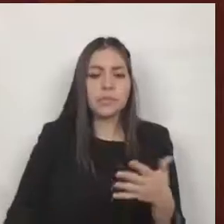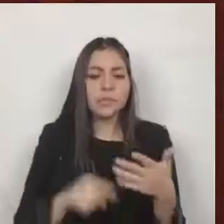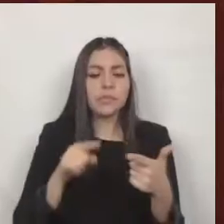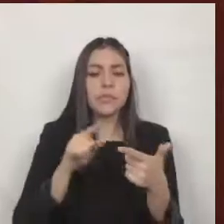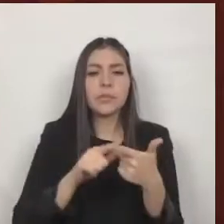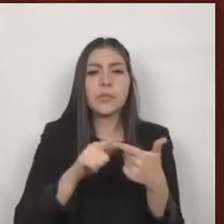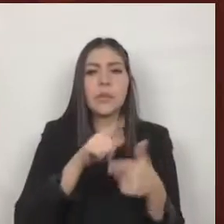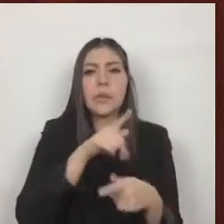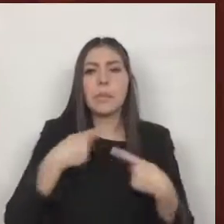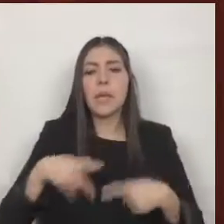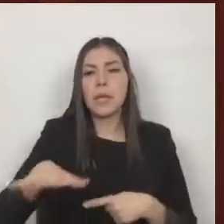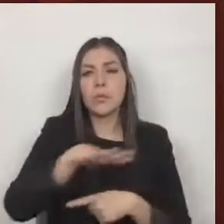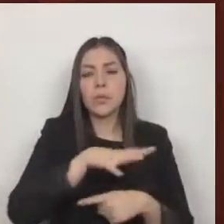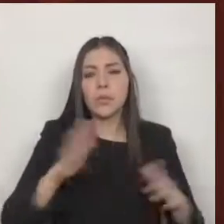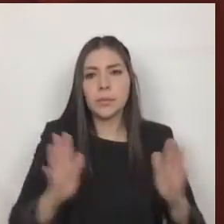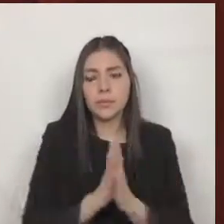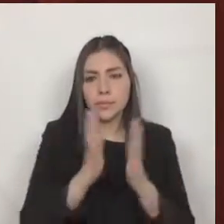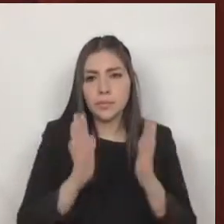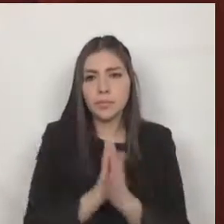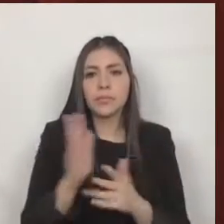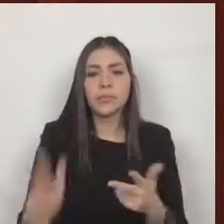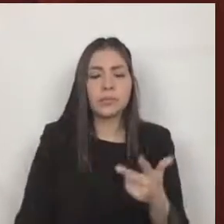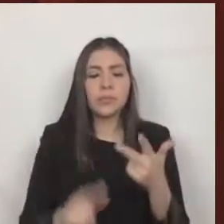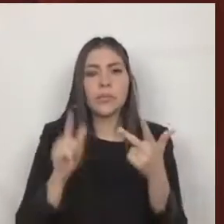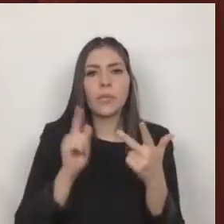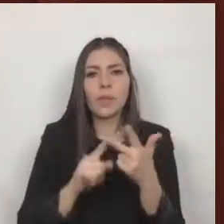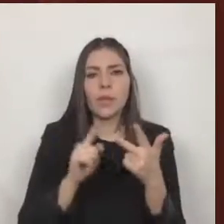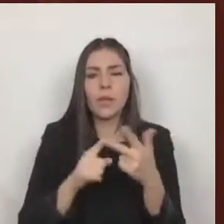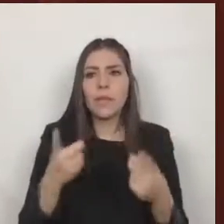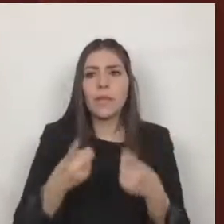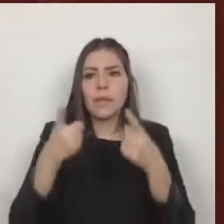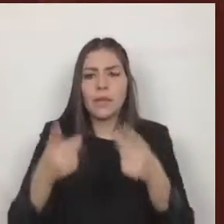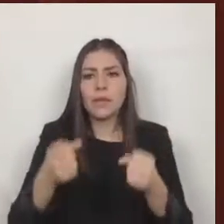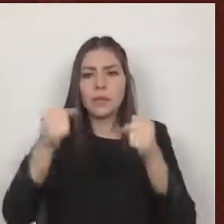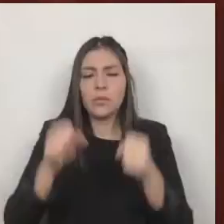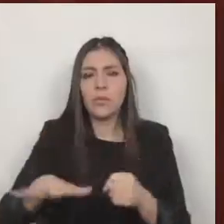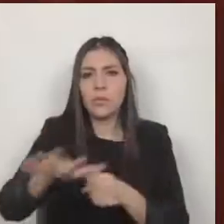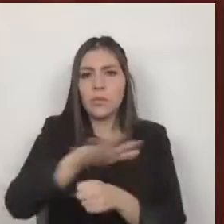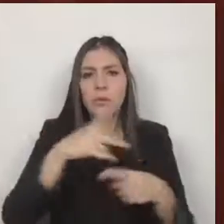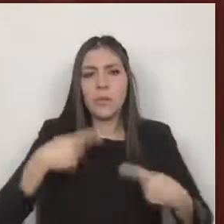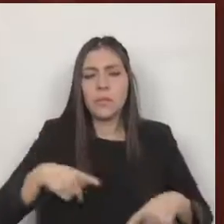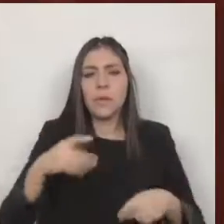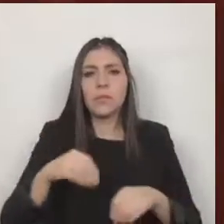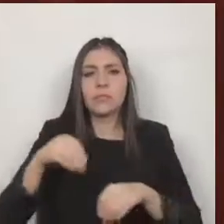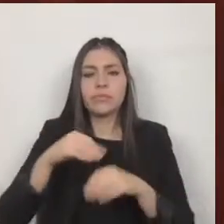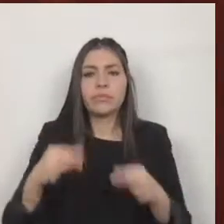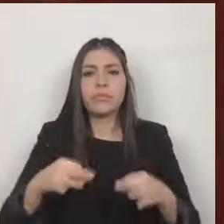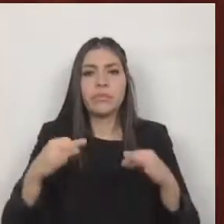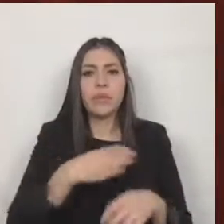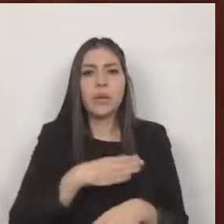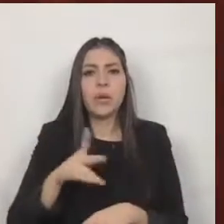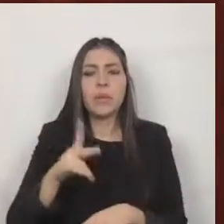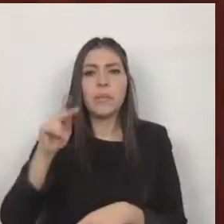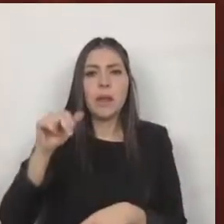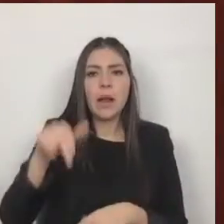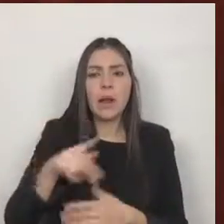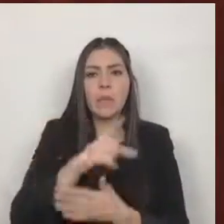dar certeza a los ciudadanos de la ejecución de los planes y programas así como la correcta aplicación de los recursos